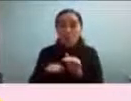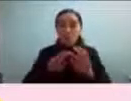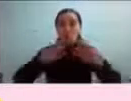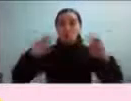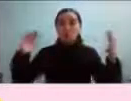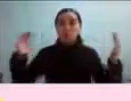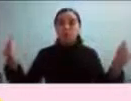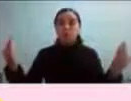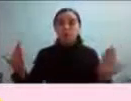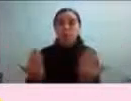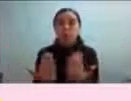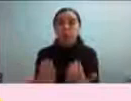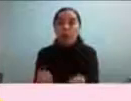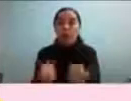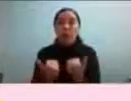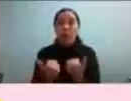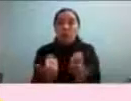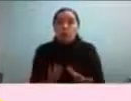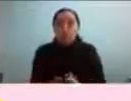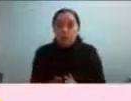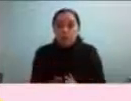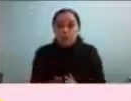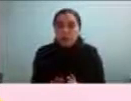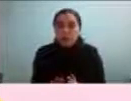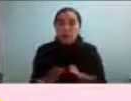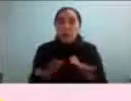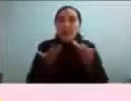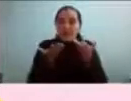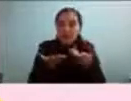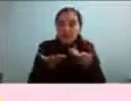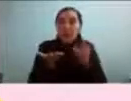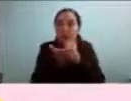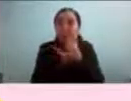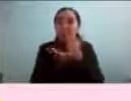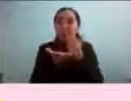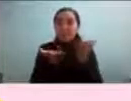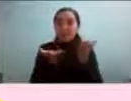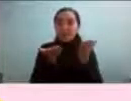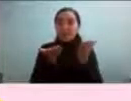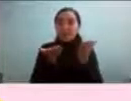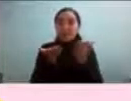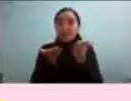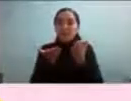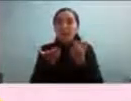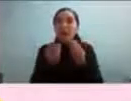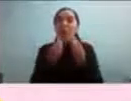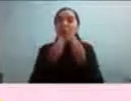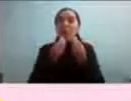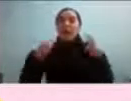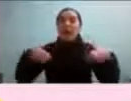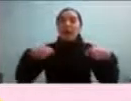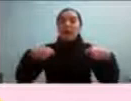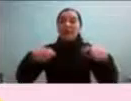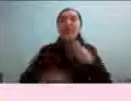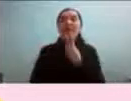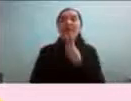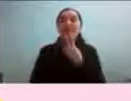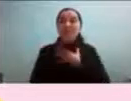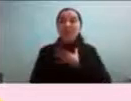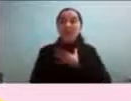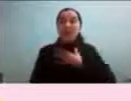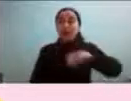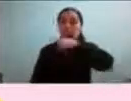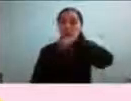porque en realidad desde ahí es de donde puede surgir como una buena calidad de vida para nosotros lo que más